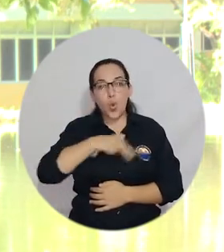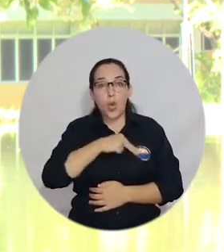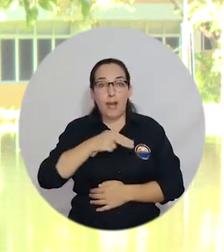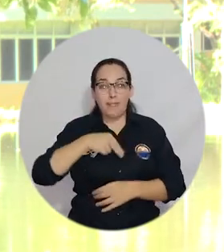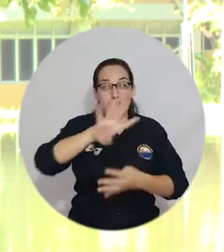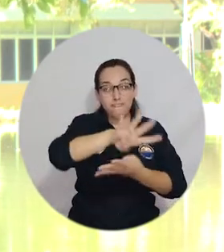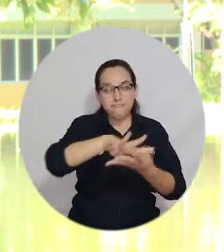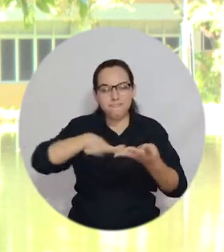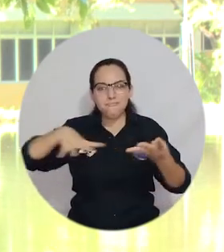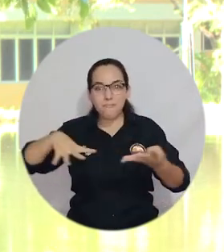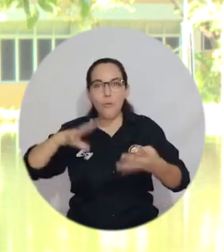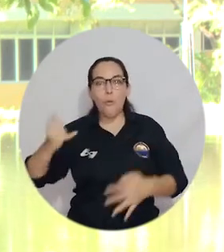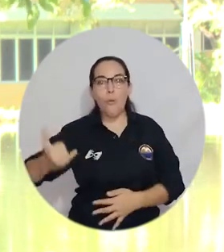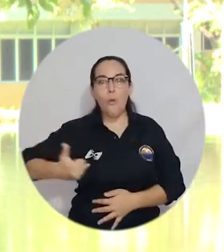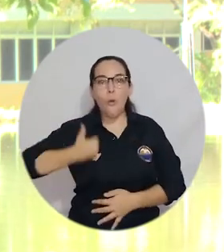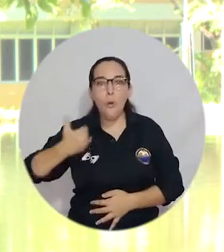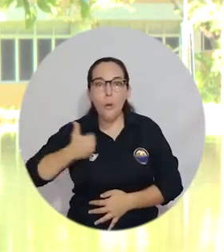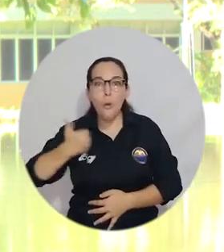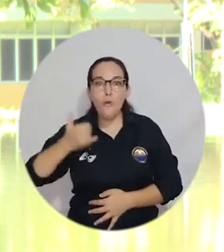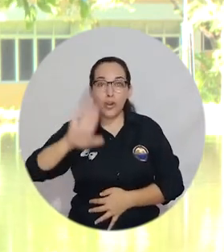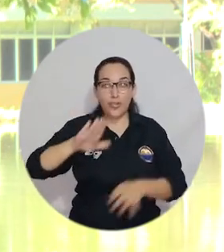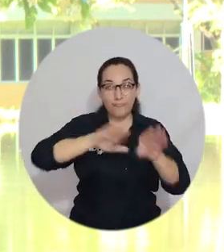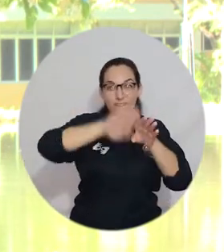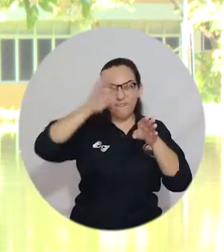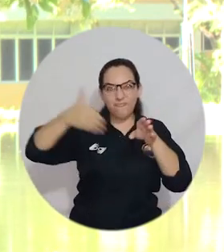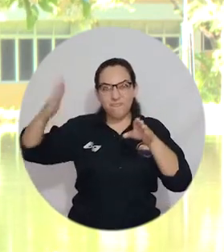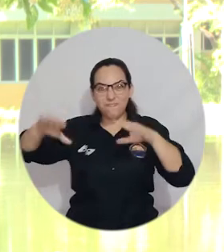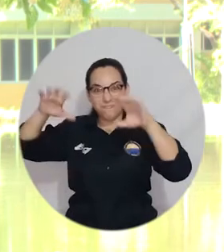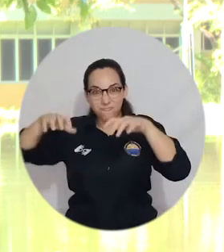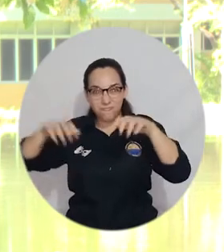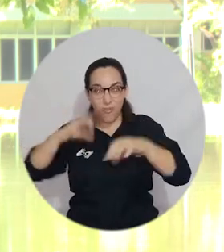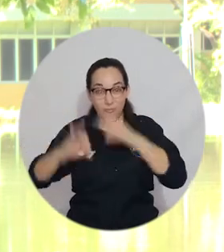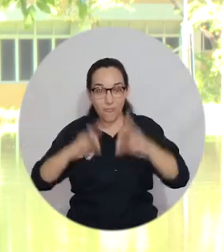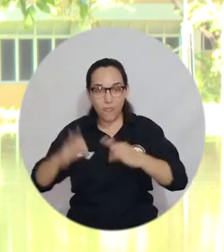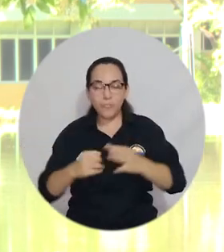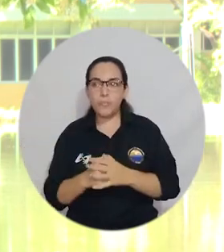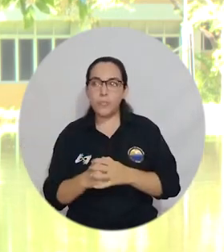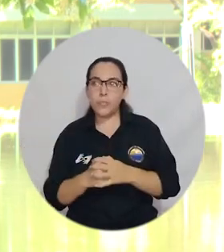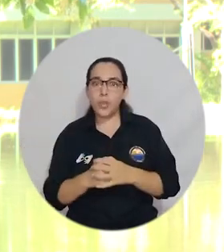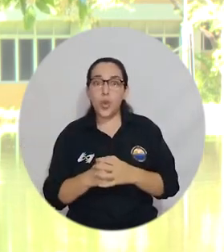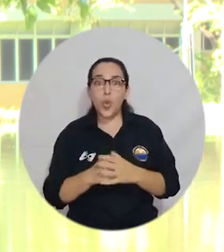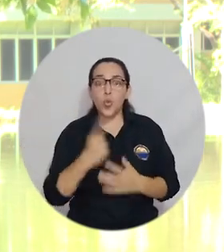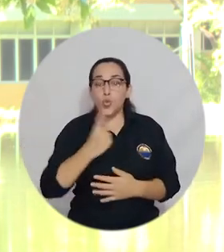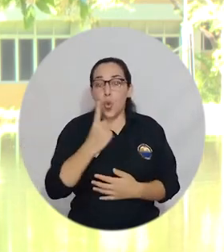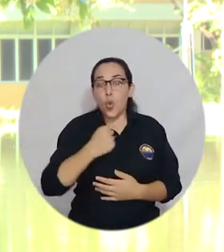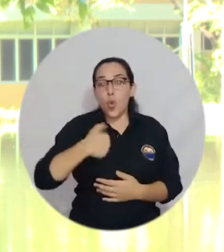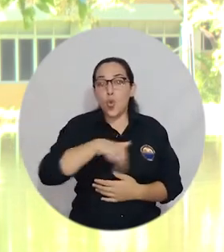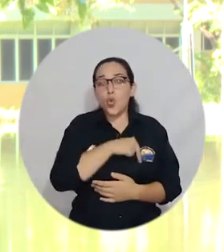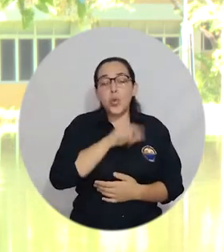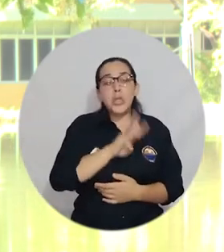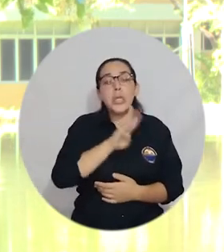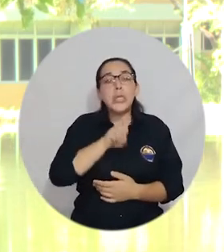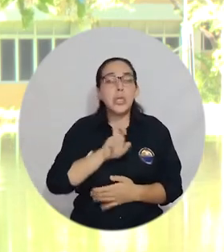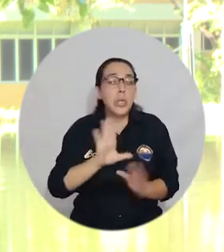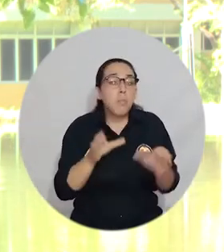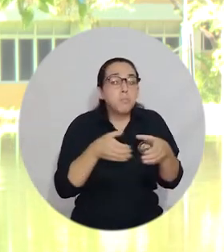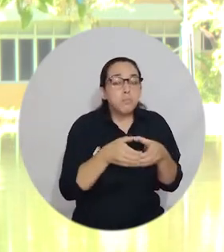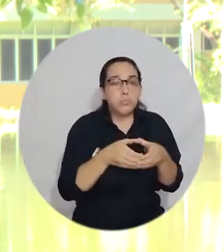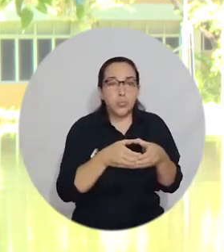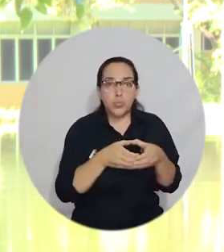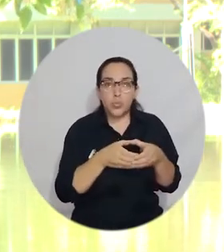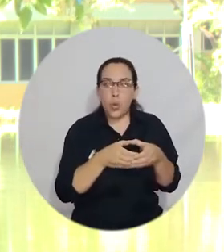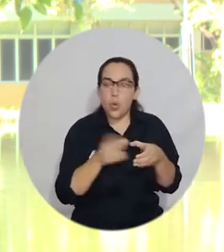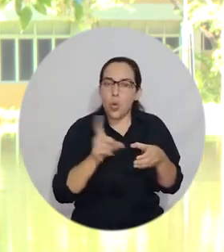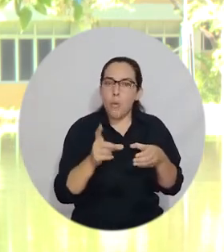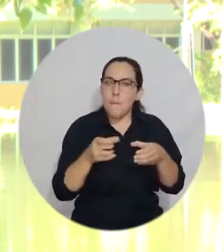una red de jóvenes de páramos para no solo quedar nosotros como que 37, no,